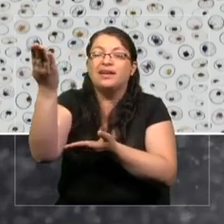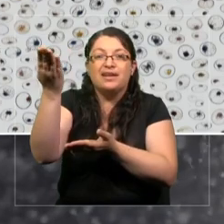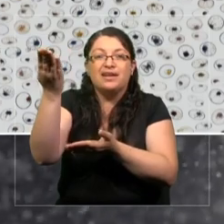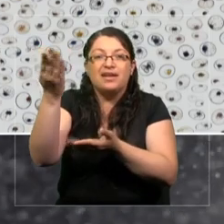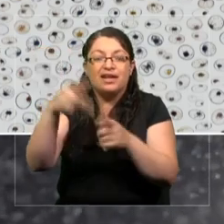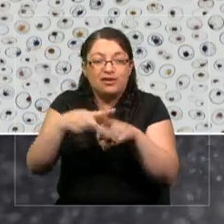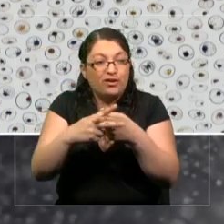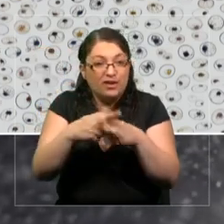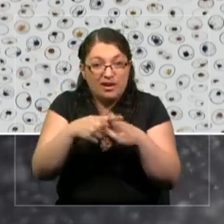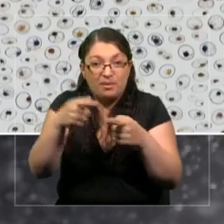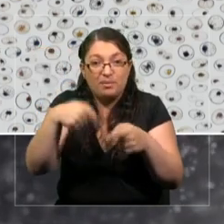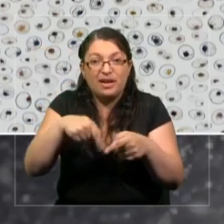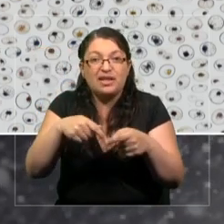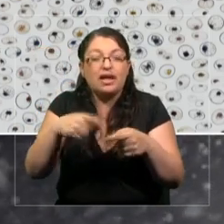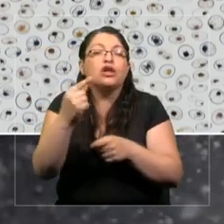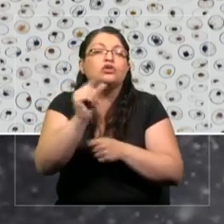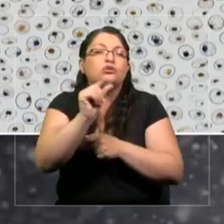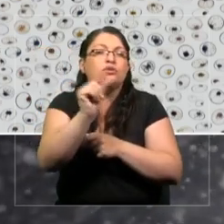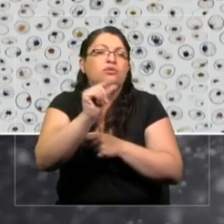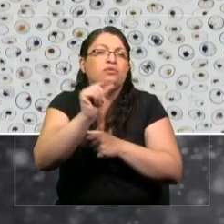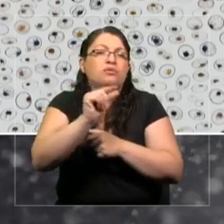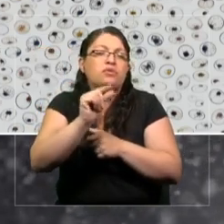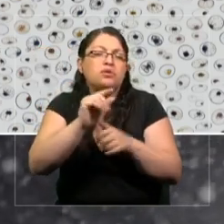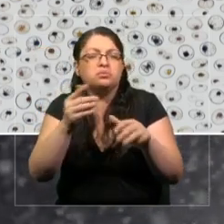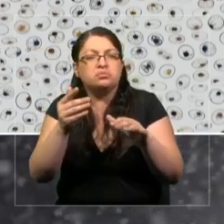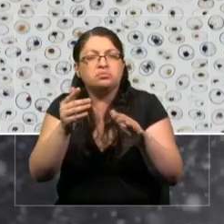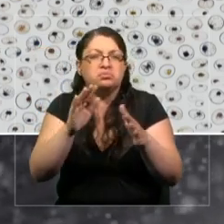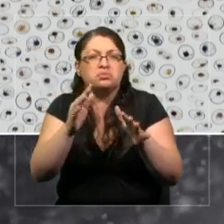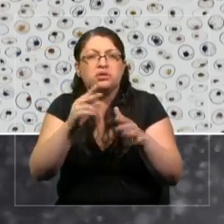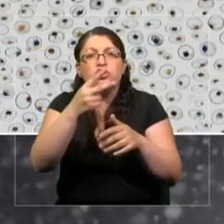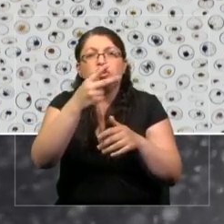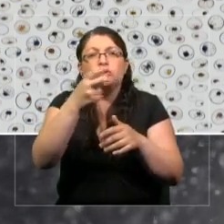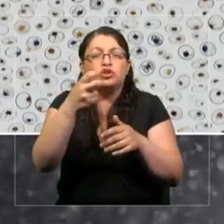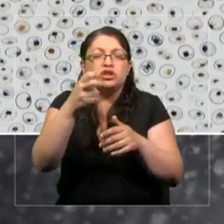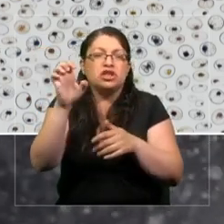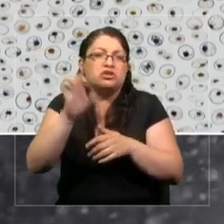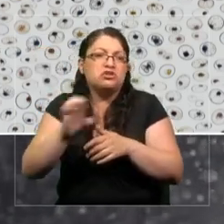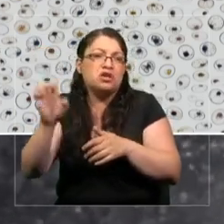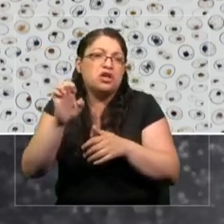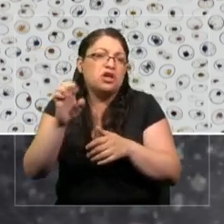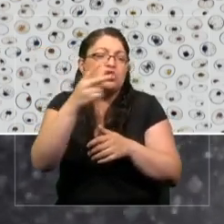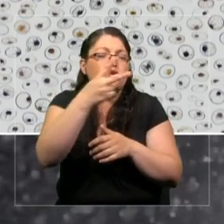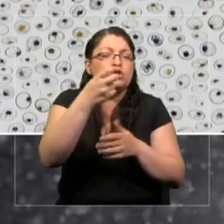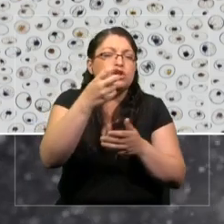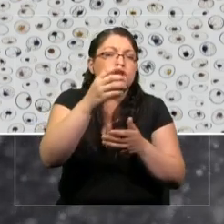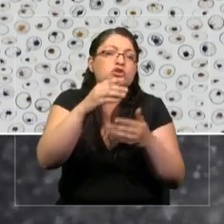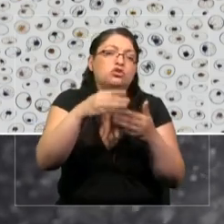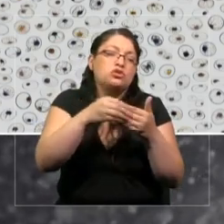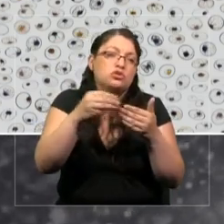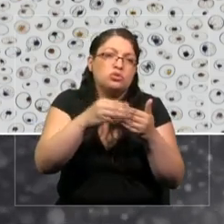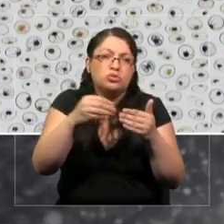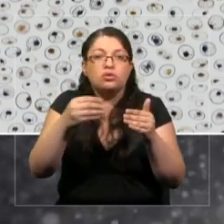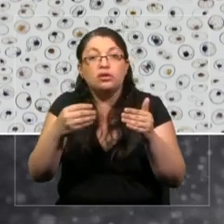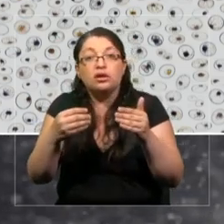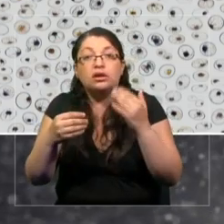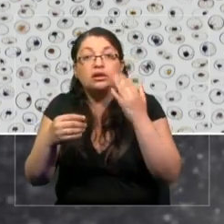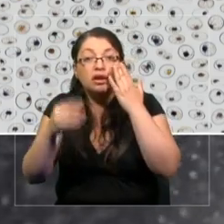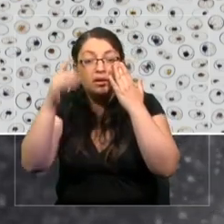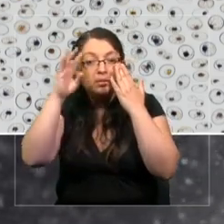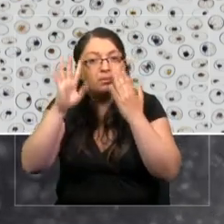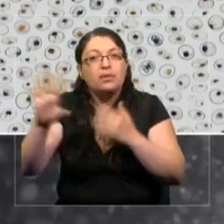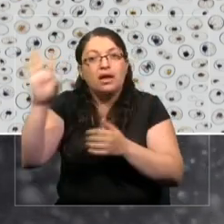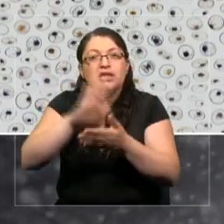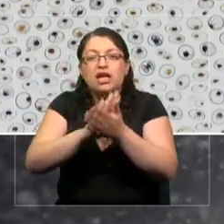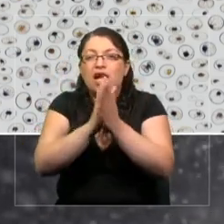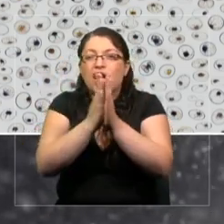son bastante económicos, cuestan menos de 200 euros, 200 dólares. Entonces imagínense que todos, incluso las